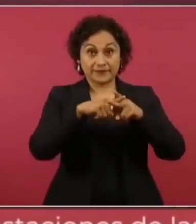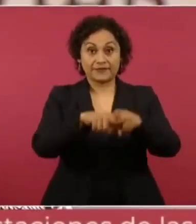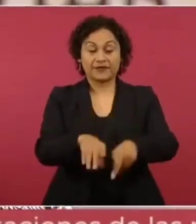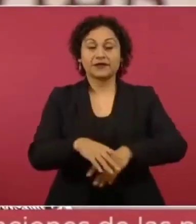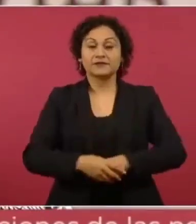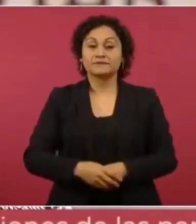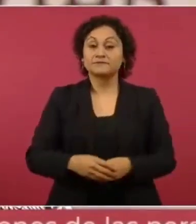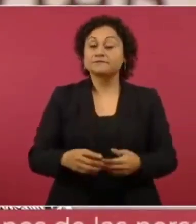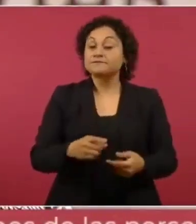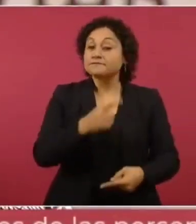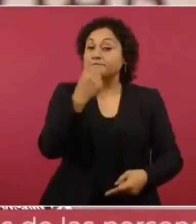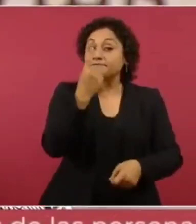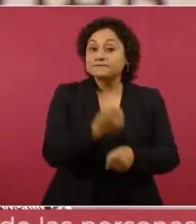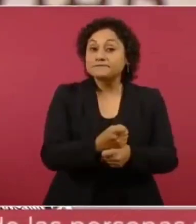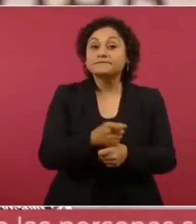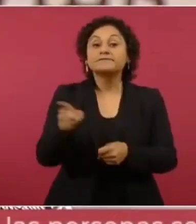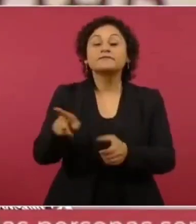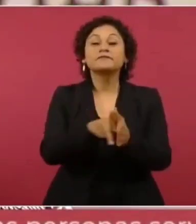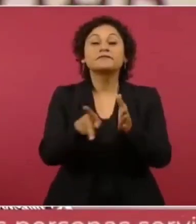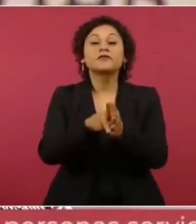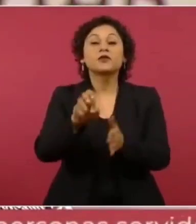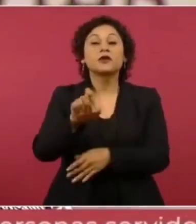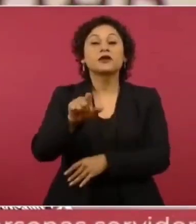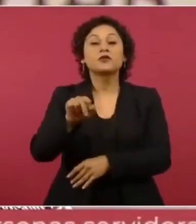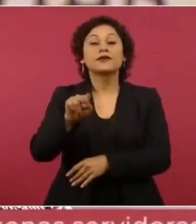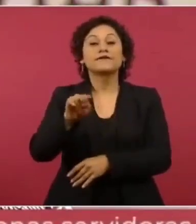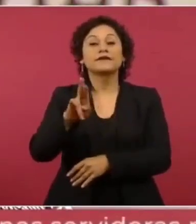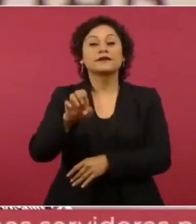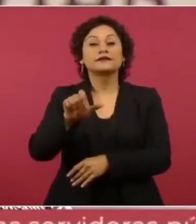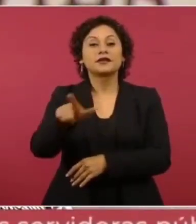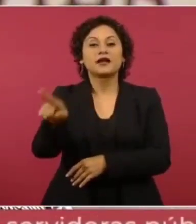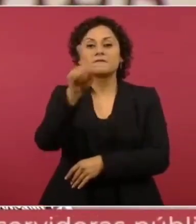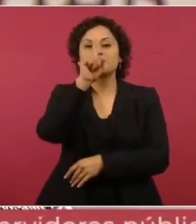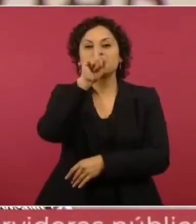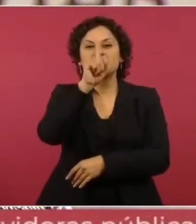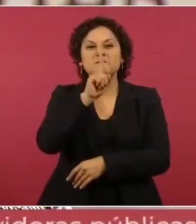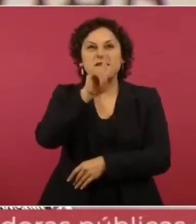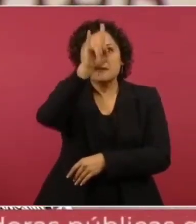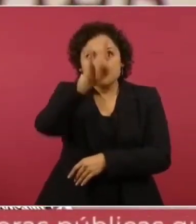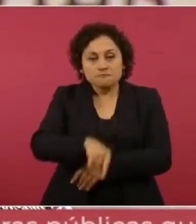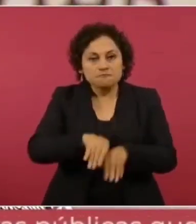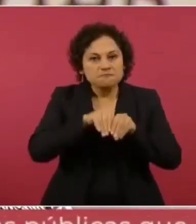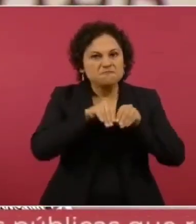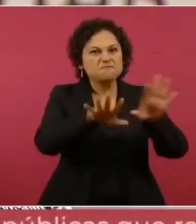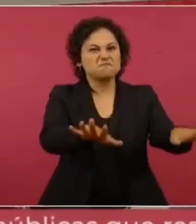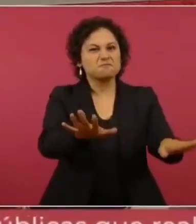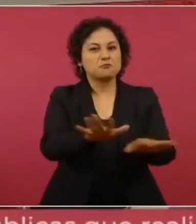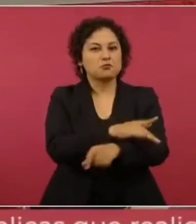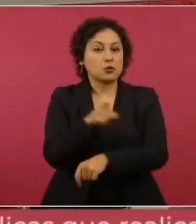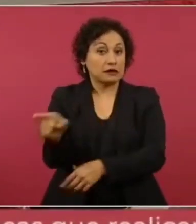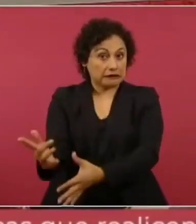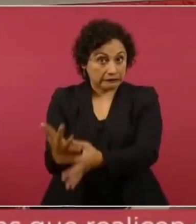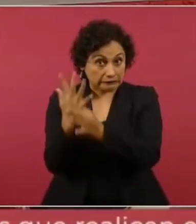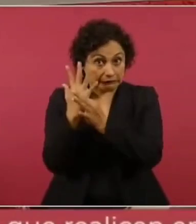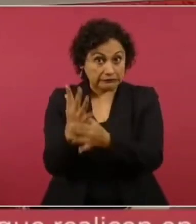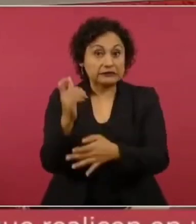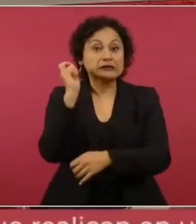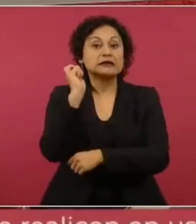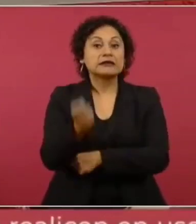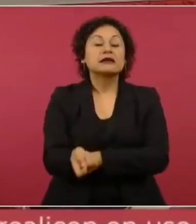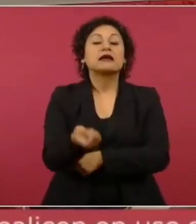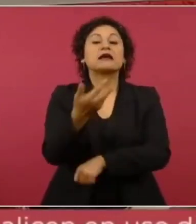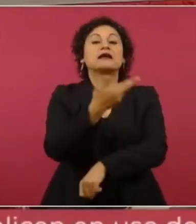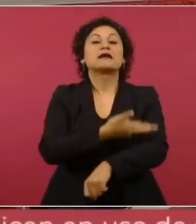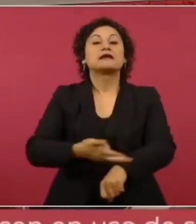en primera plana sobre falso que reforma se